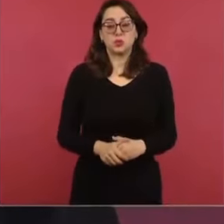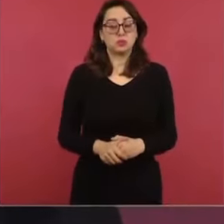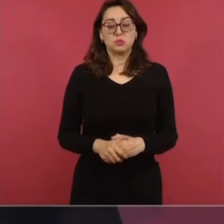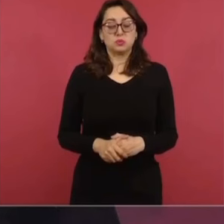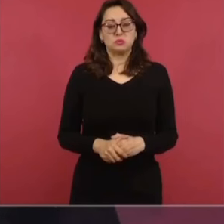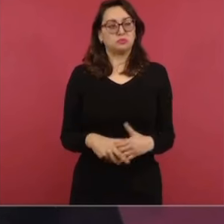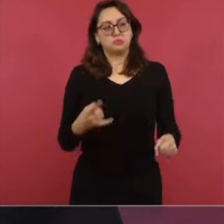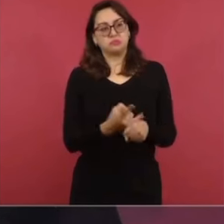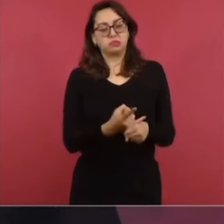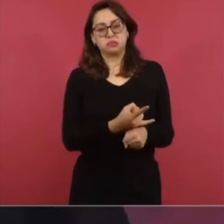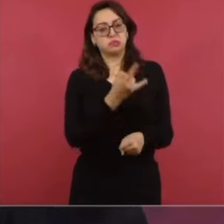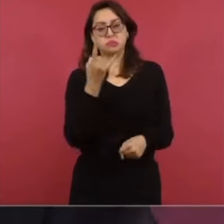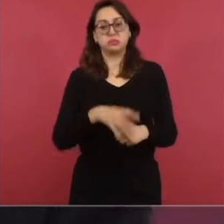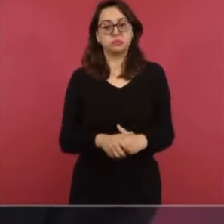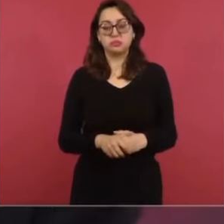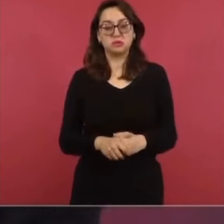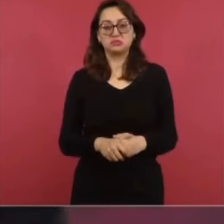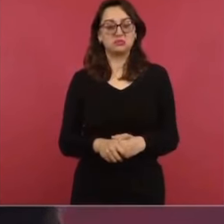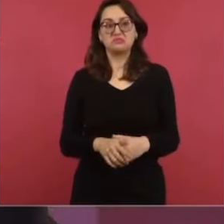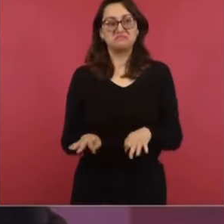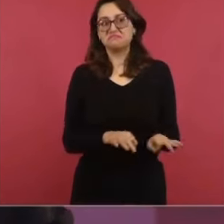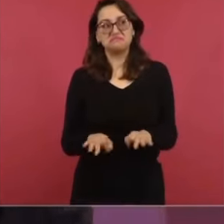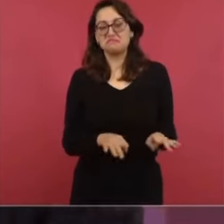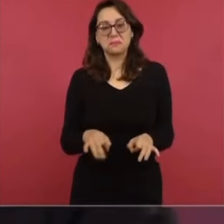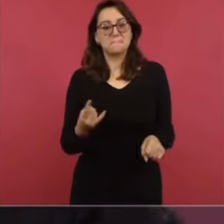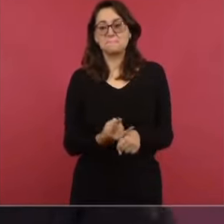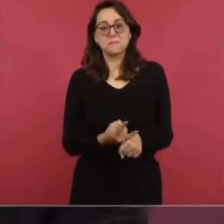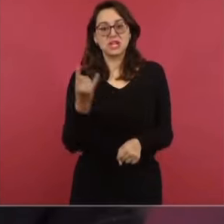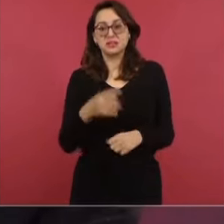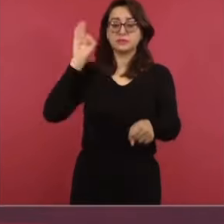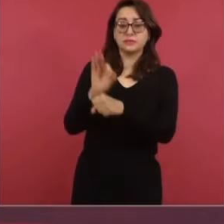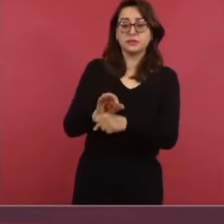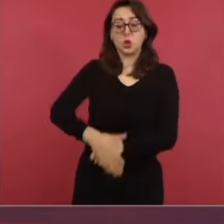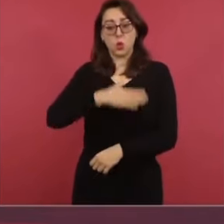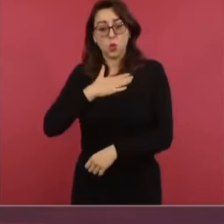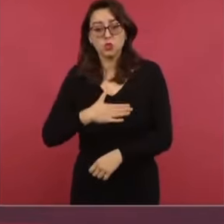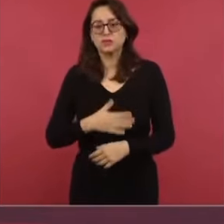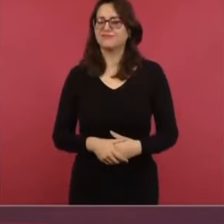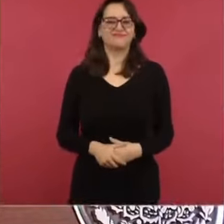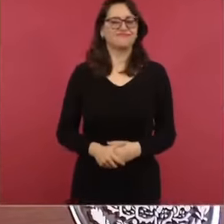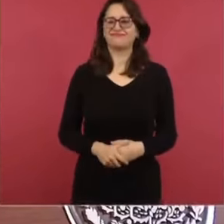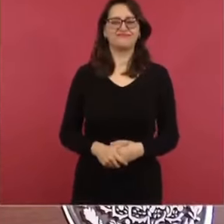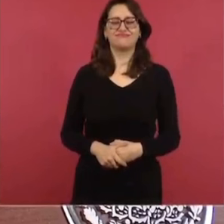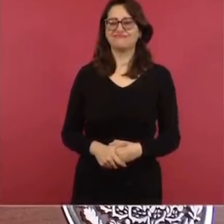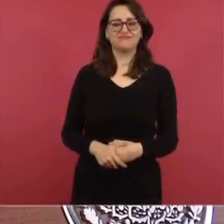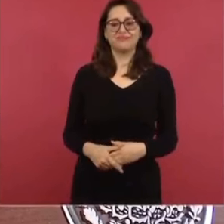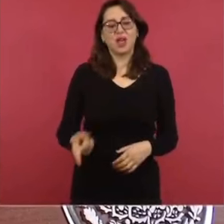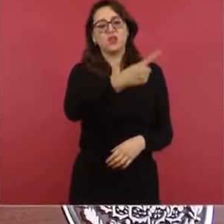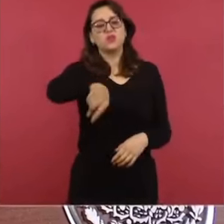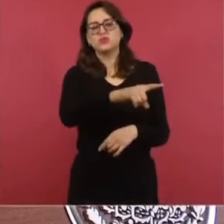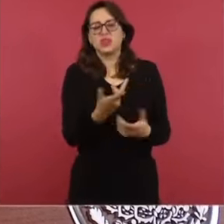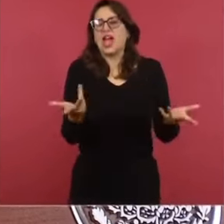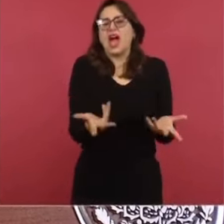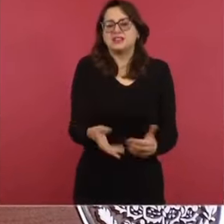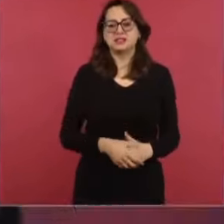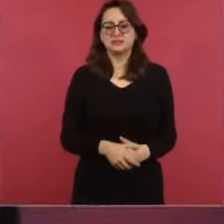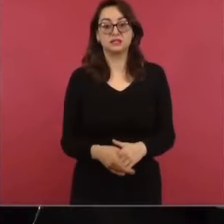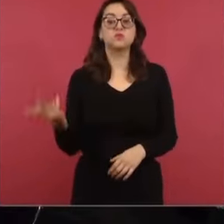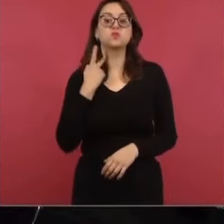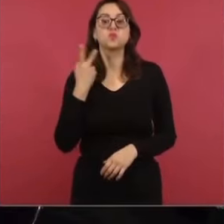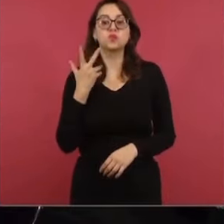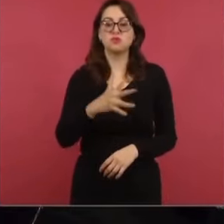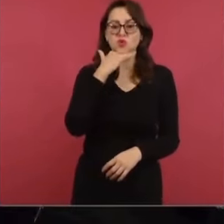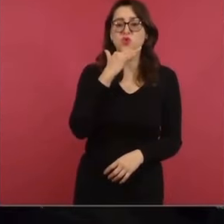Hay mucha ineficiencia y sobre todo no imparten justicia, se dedican a proteger intereses de corruptos.